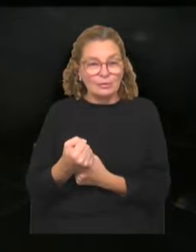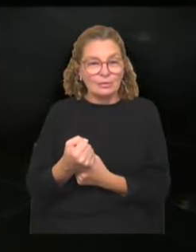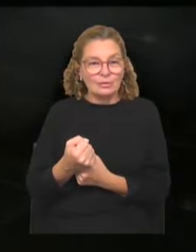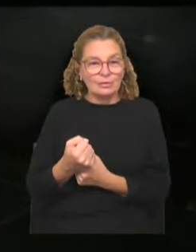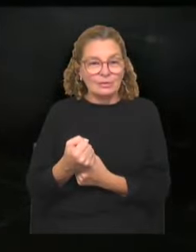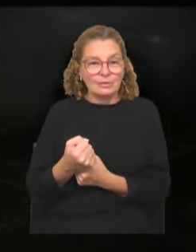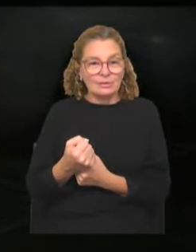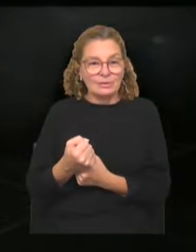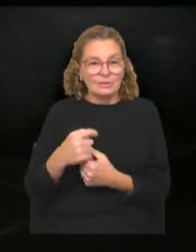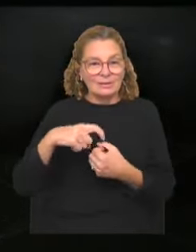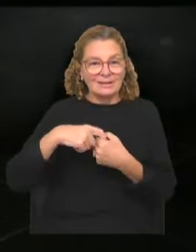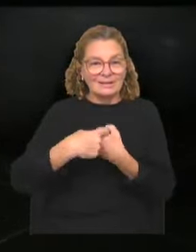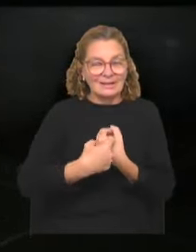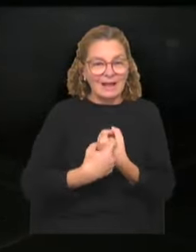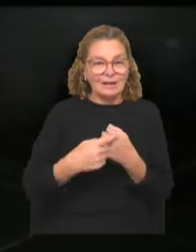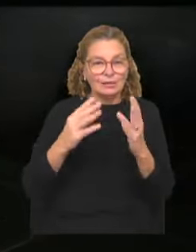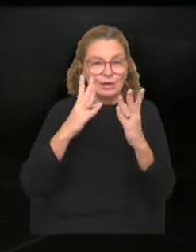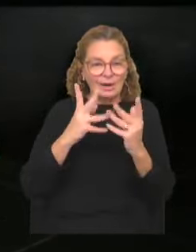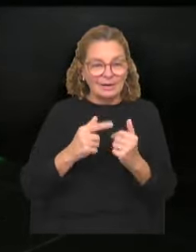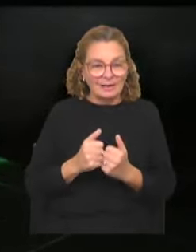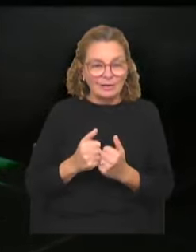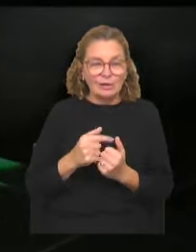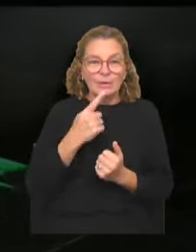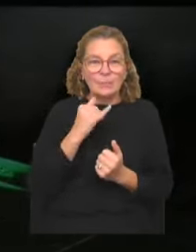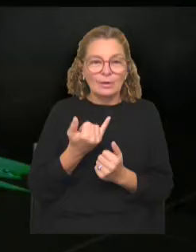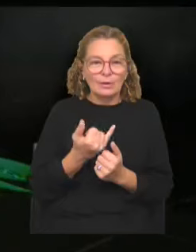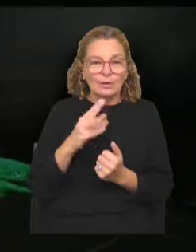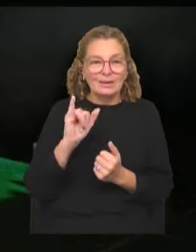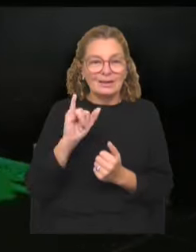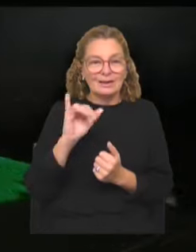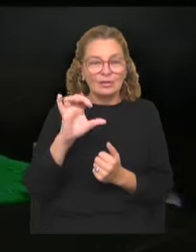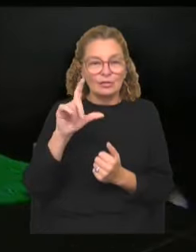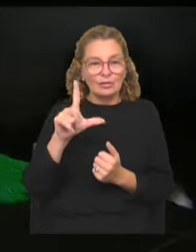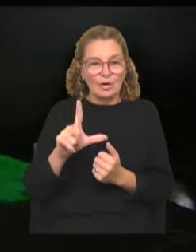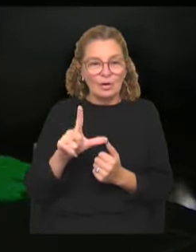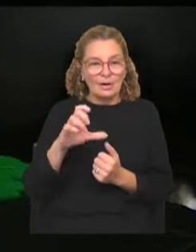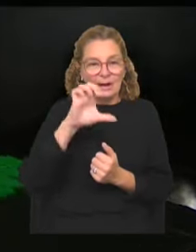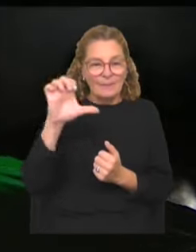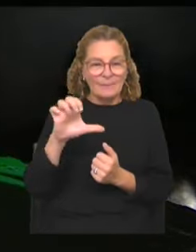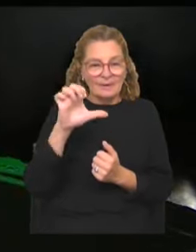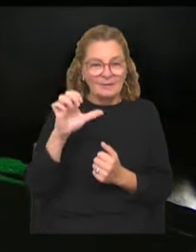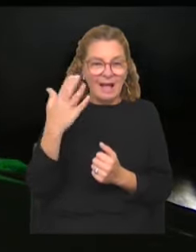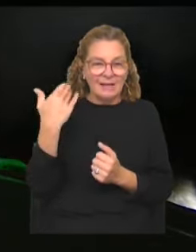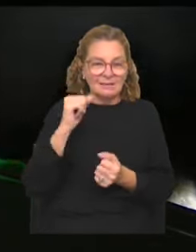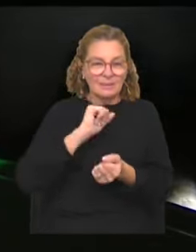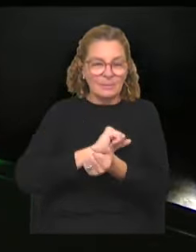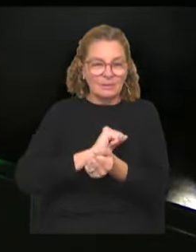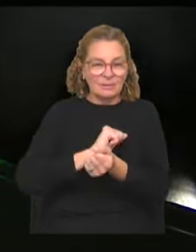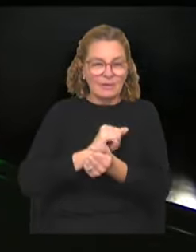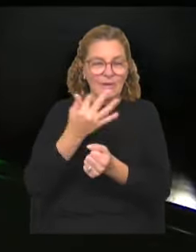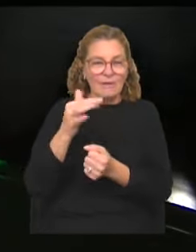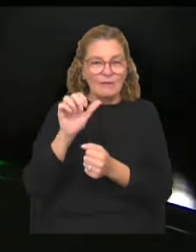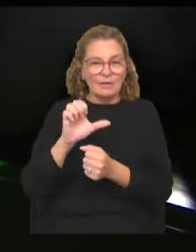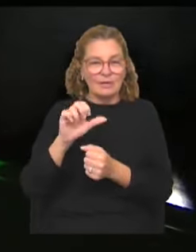sindicatos, de organizaciones, por ejemplo, de Crisol, las expresas y expresos políticos, de FESUR,